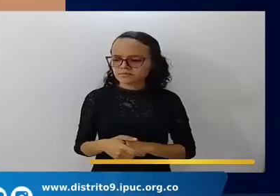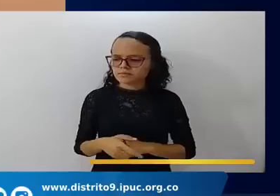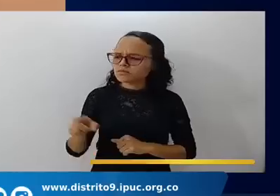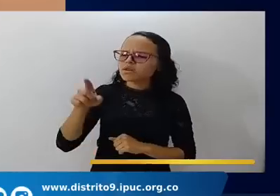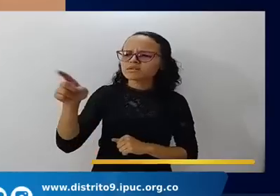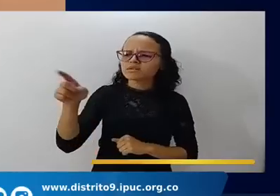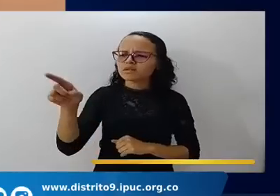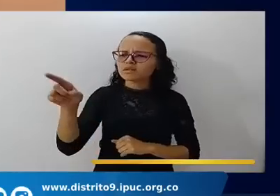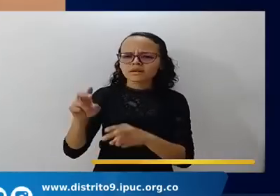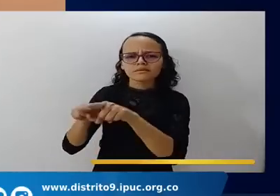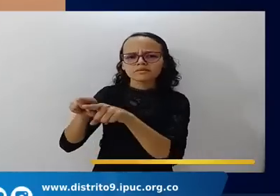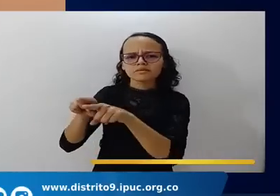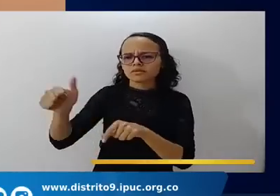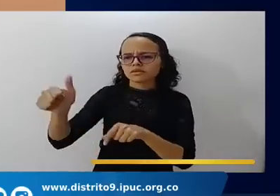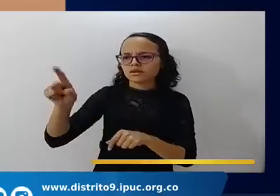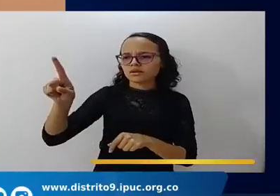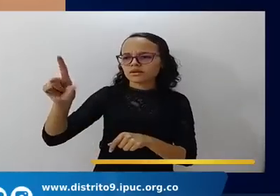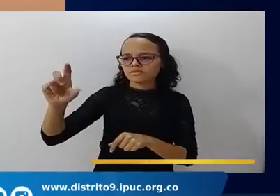Alfonso.